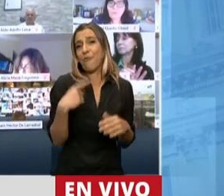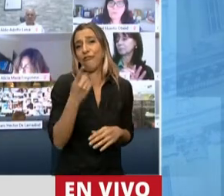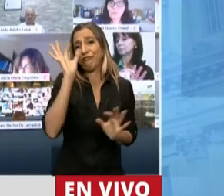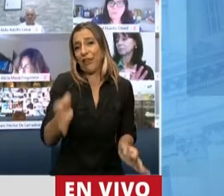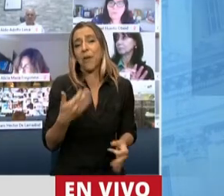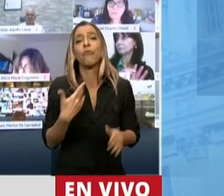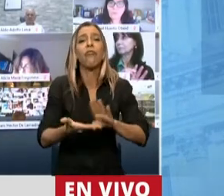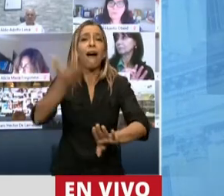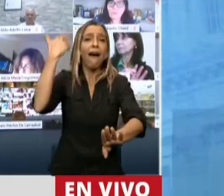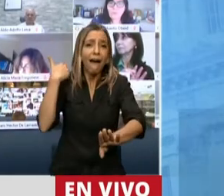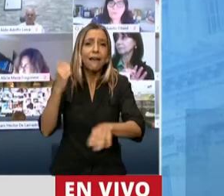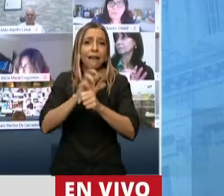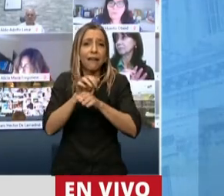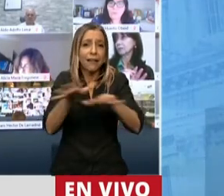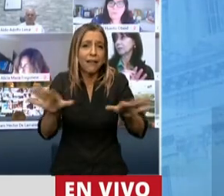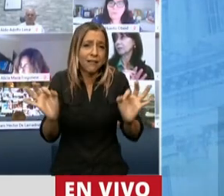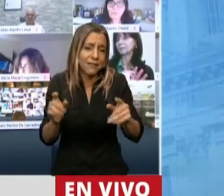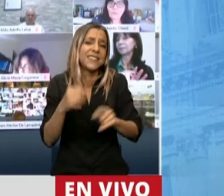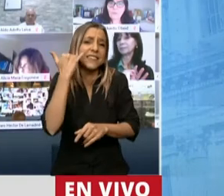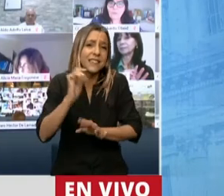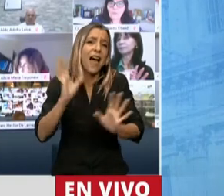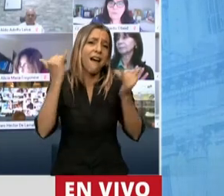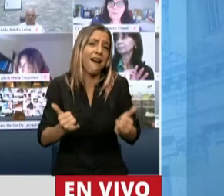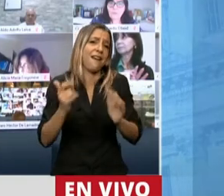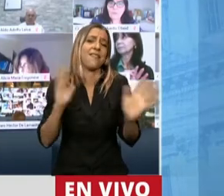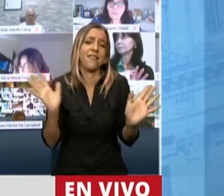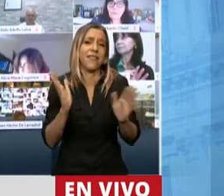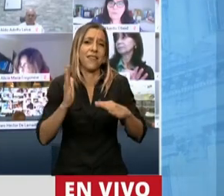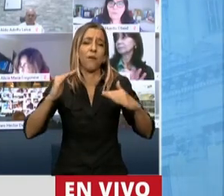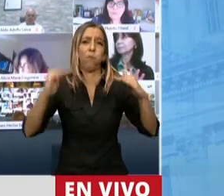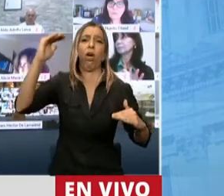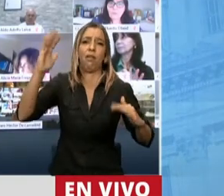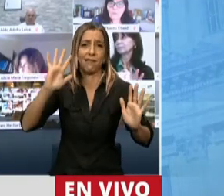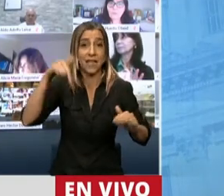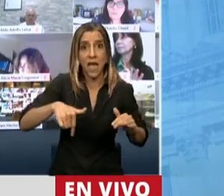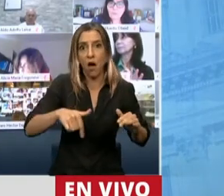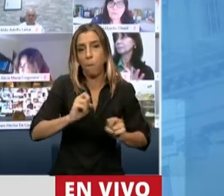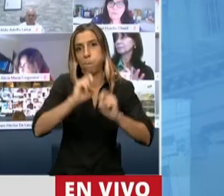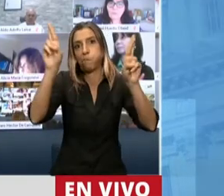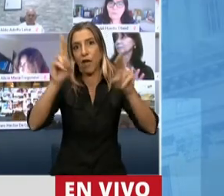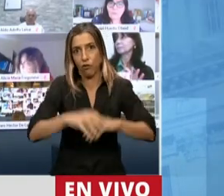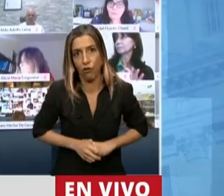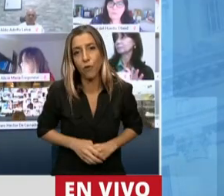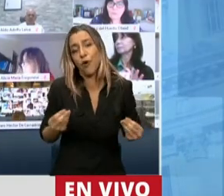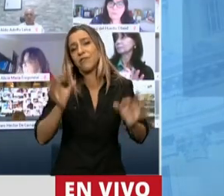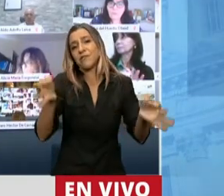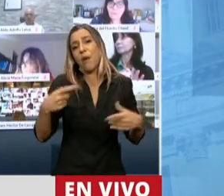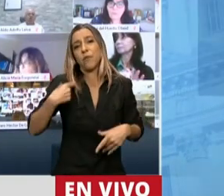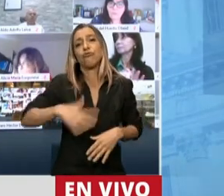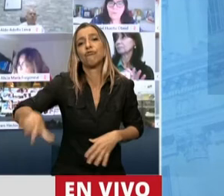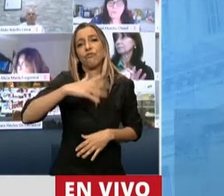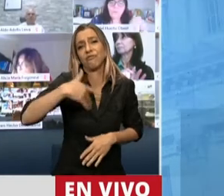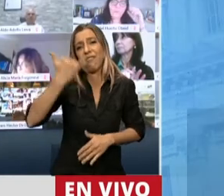pandemia, que tiene que ver con las regiones de nuestro país tan desiguales, que tiene que ver con los contextos socioeconómicos,